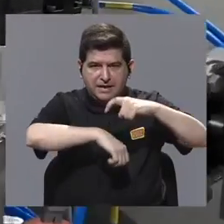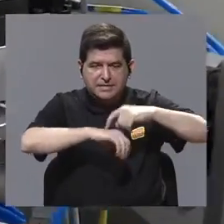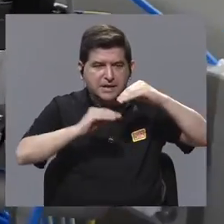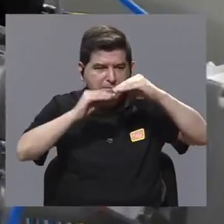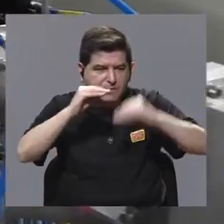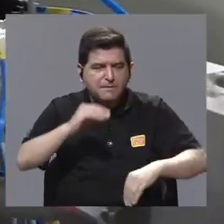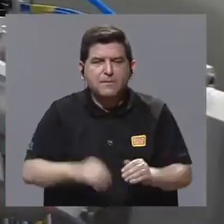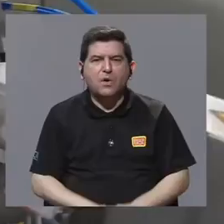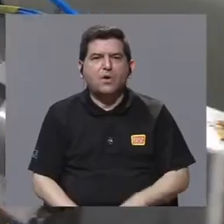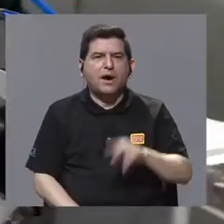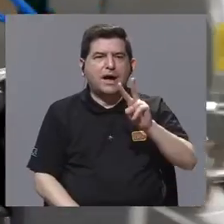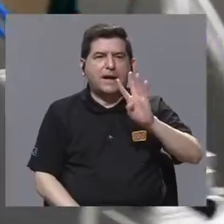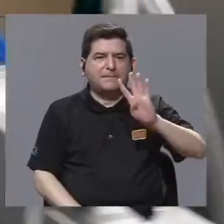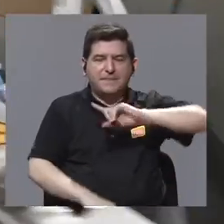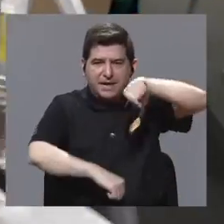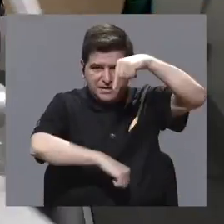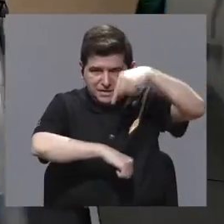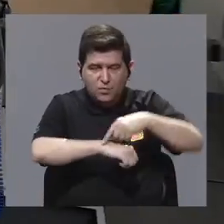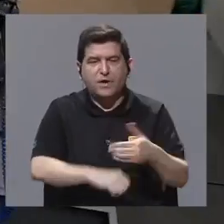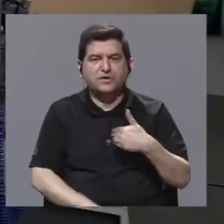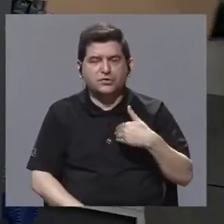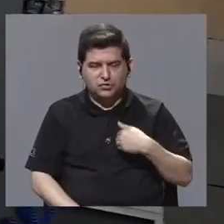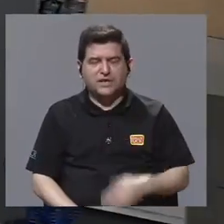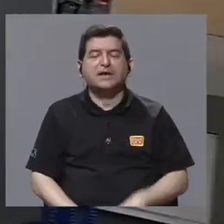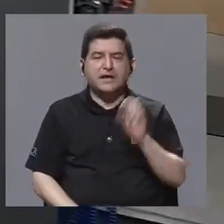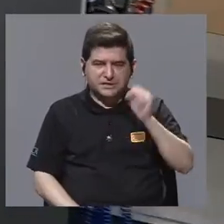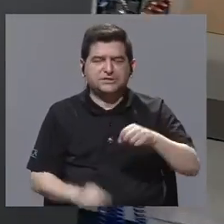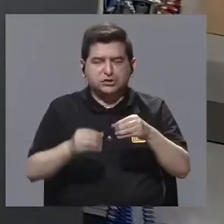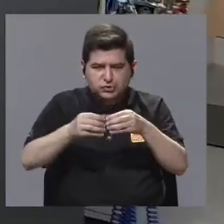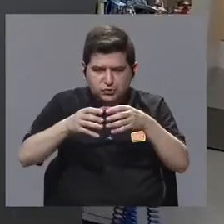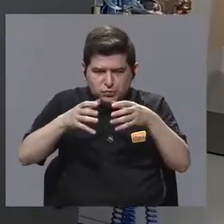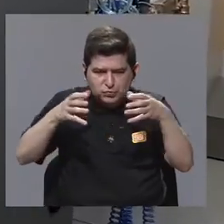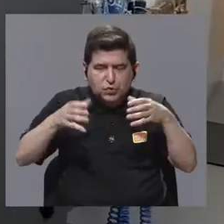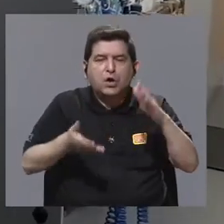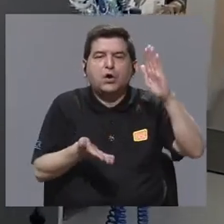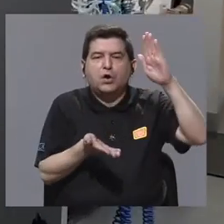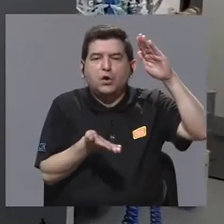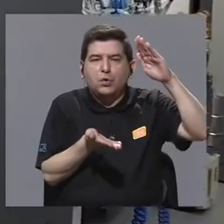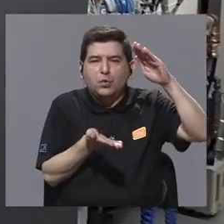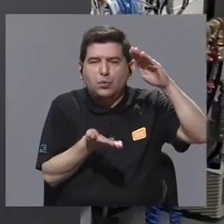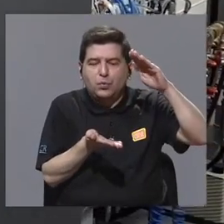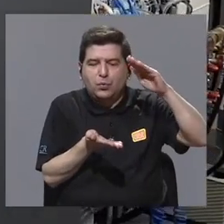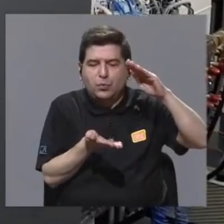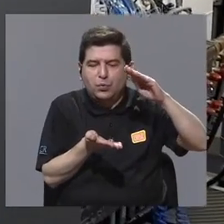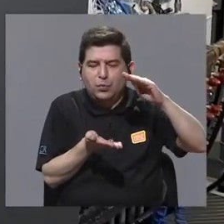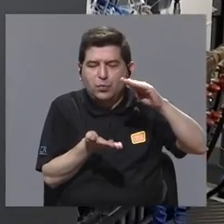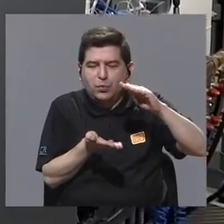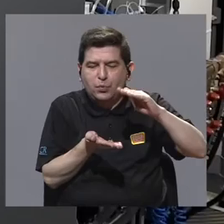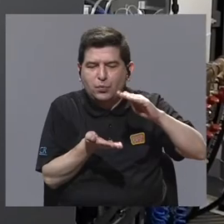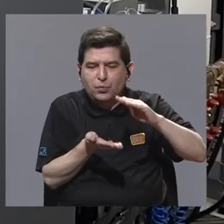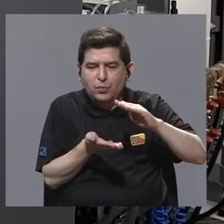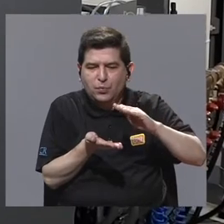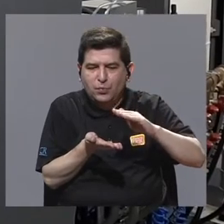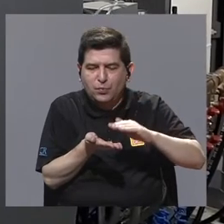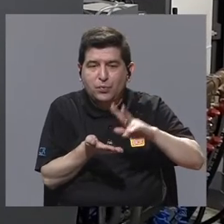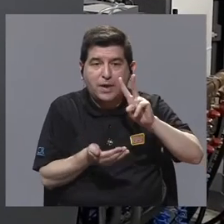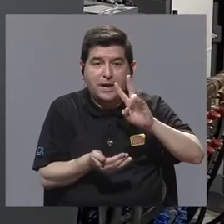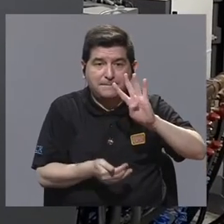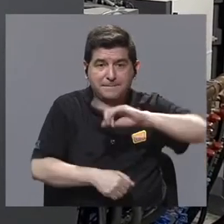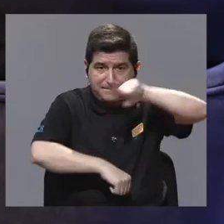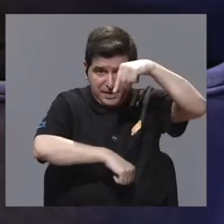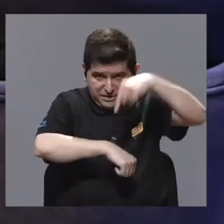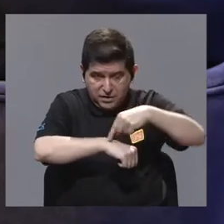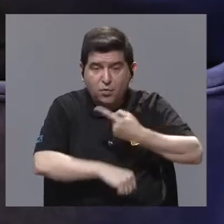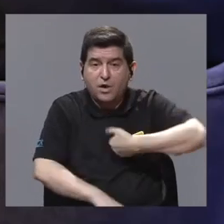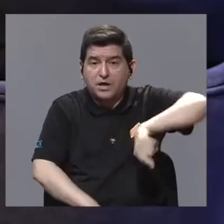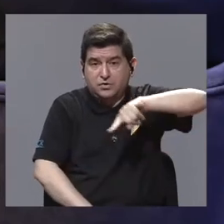inferior a unas 24 horas, hay un nivel de radiación ahí que va a ir disminuyendo en ese lapso de 24 horas. O si